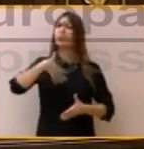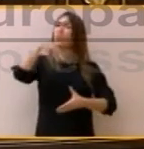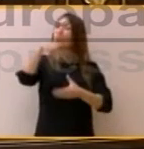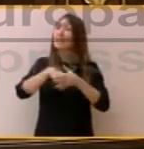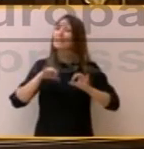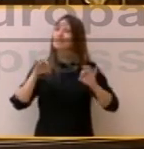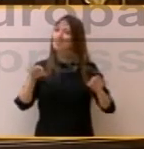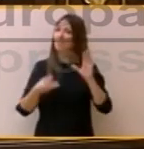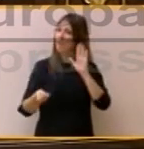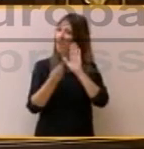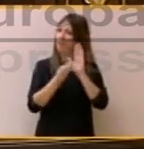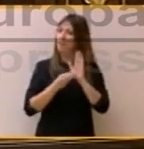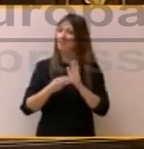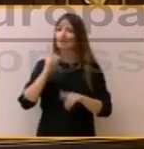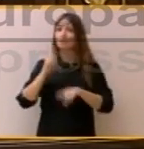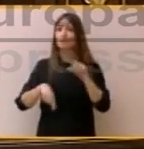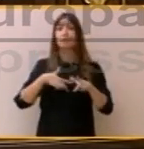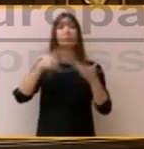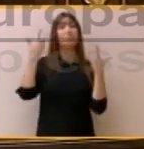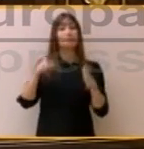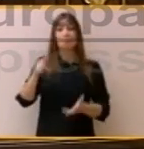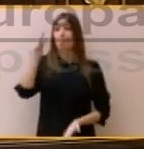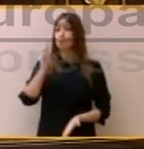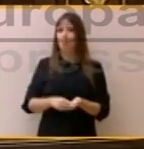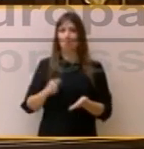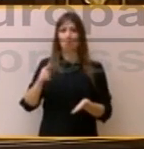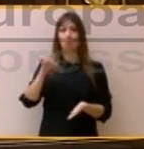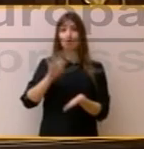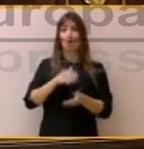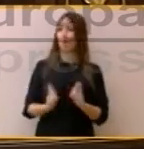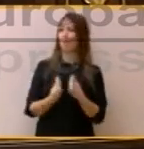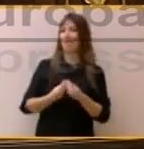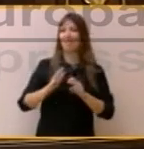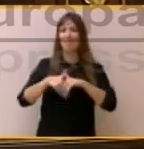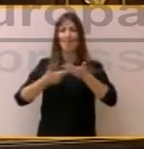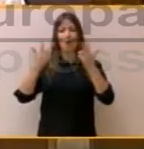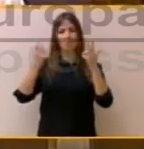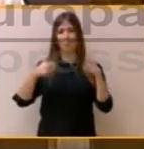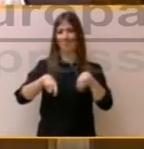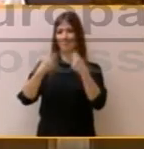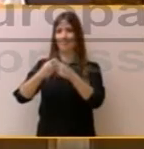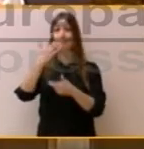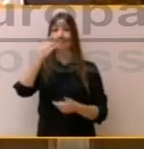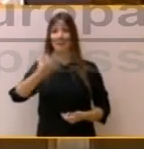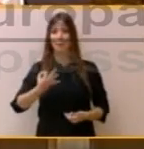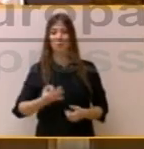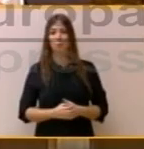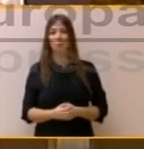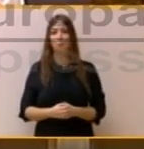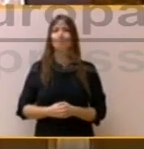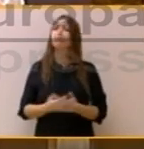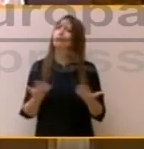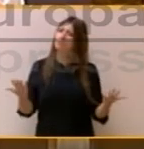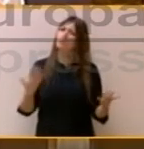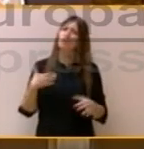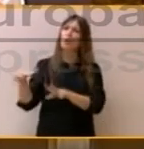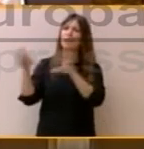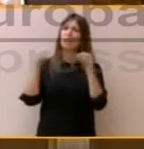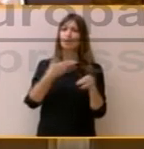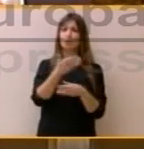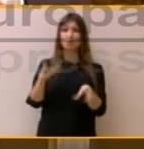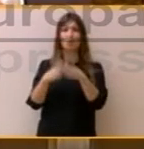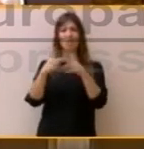la restitución efectiva de lo que hayan defraudado a todos. Entiendo la indignación de los españoles,